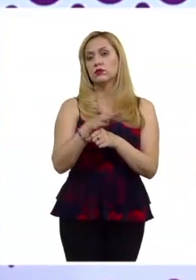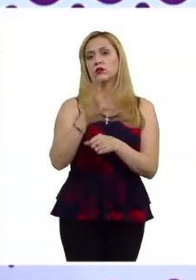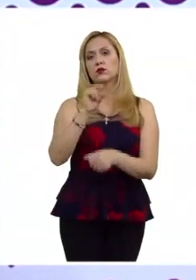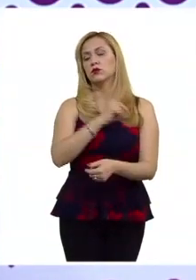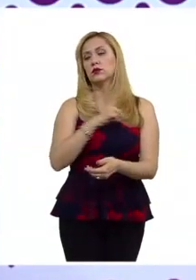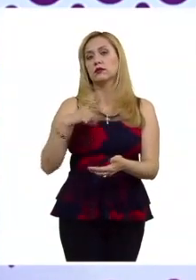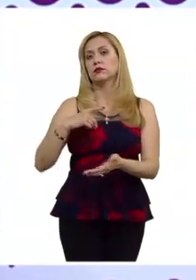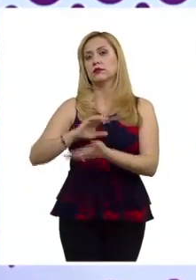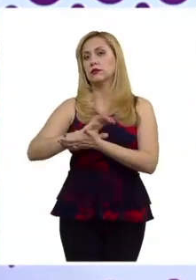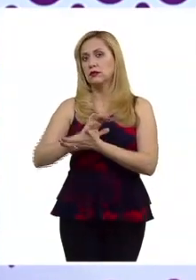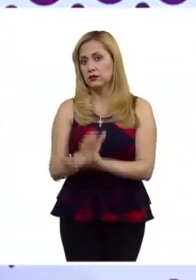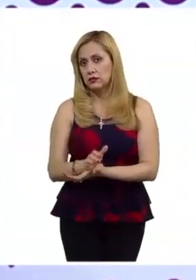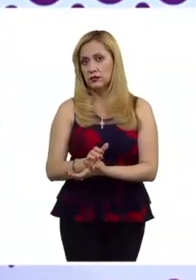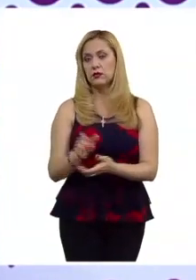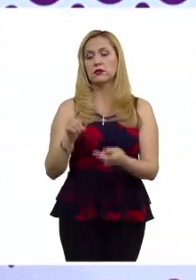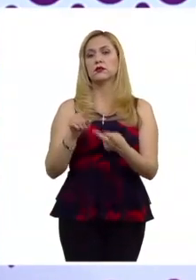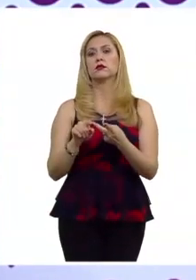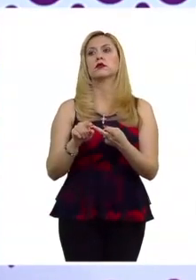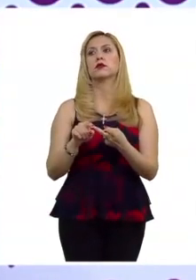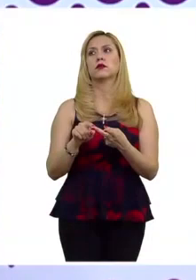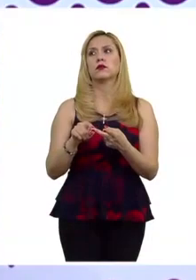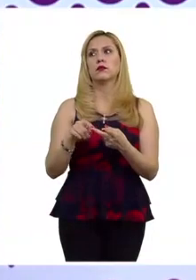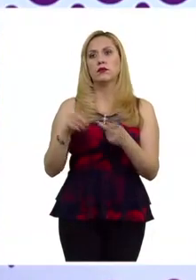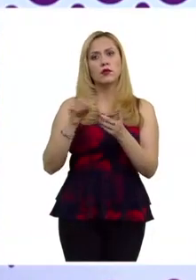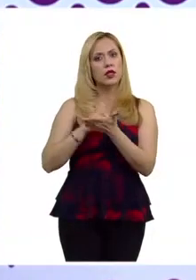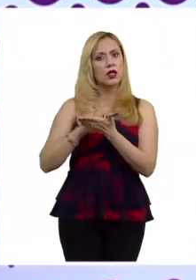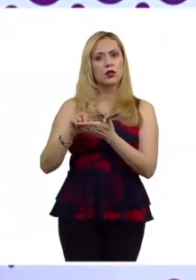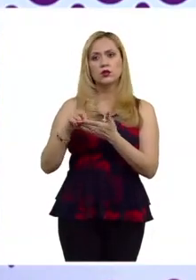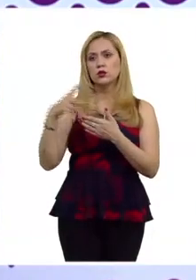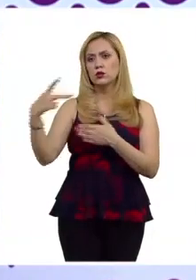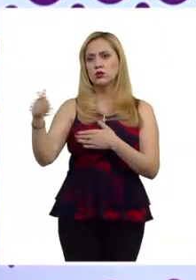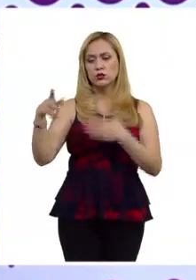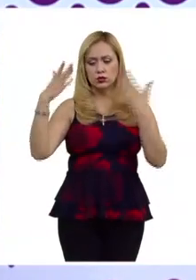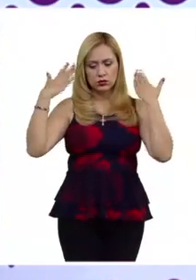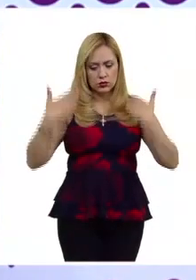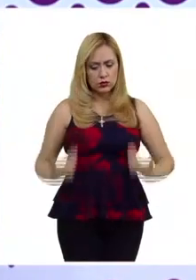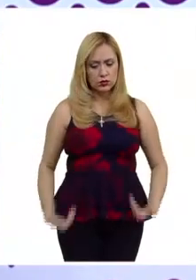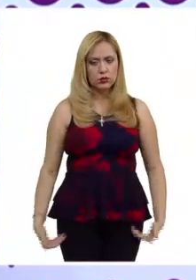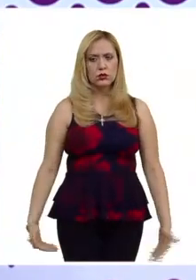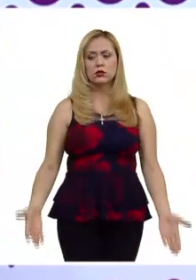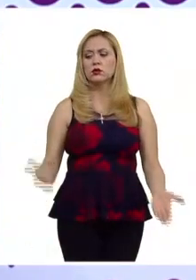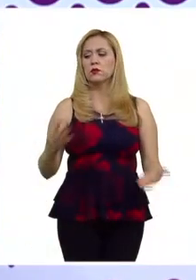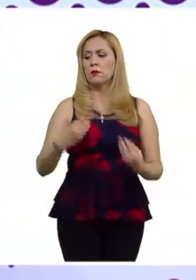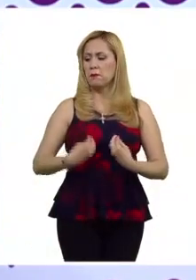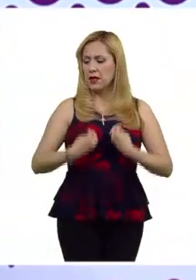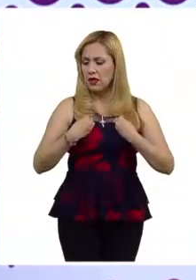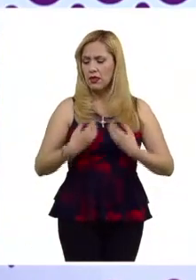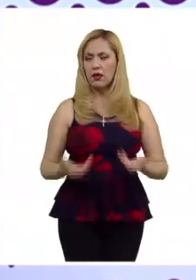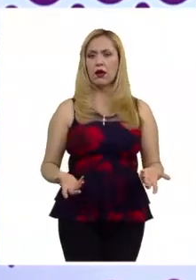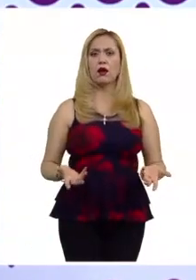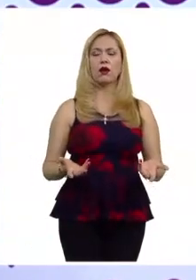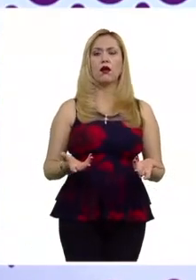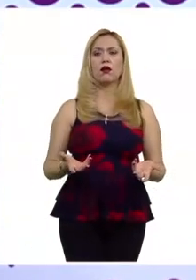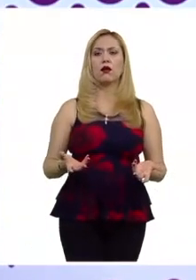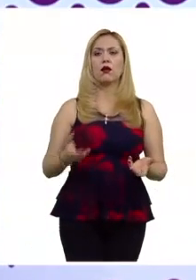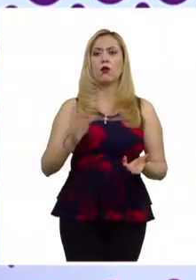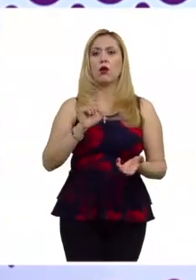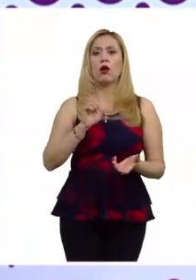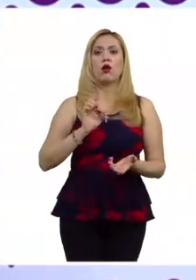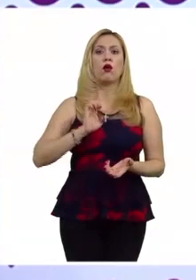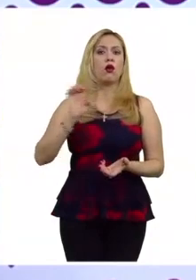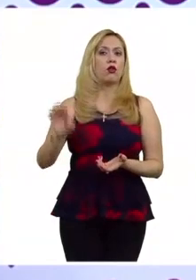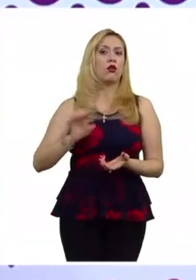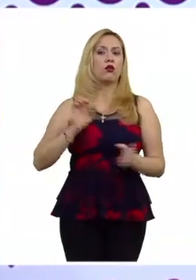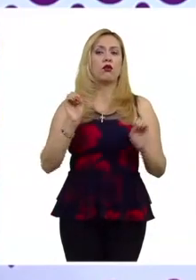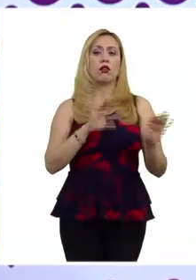discriminación el derecho a la integridad el derecho a la vida y que sin duda pues en el discurso de odio no se cuestiona que se